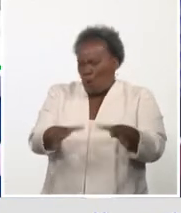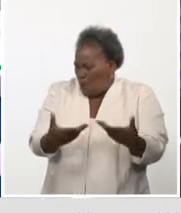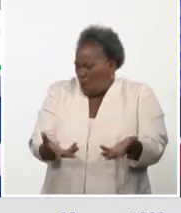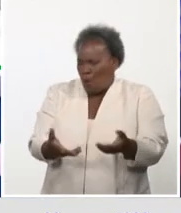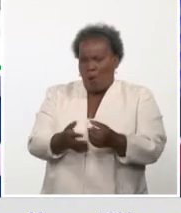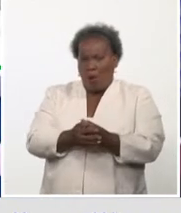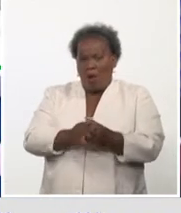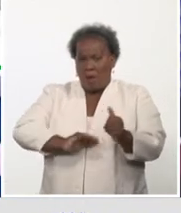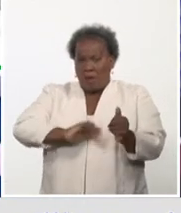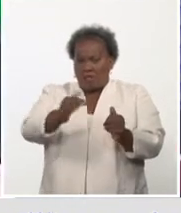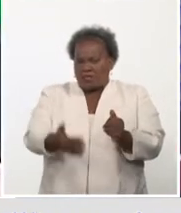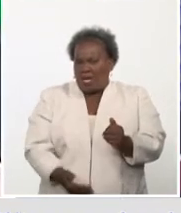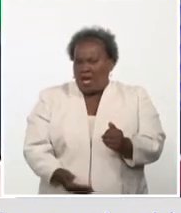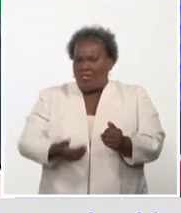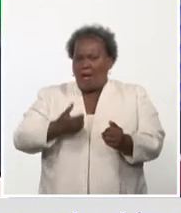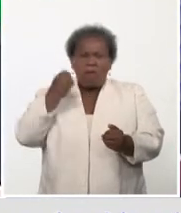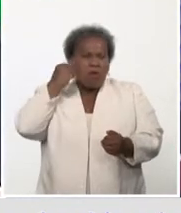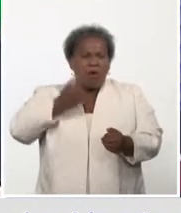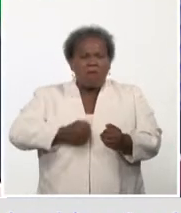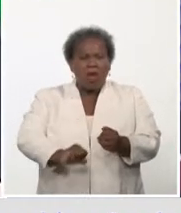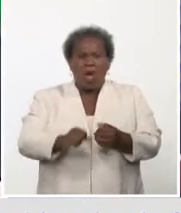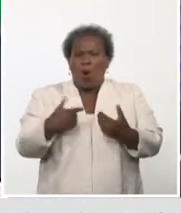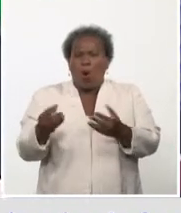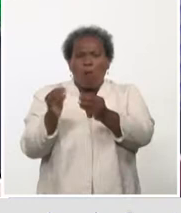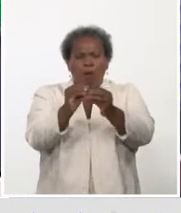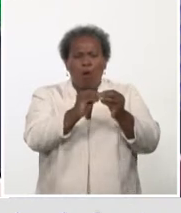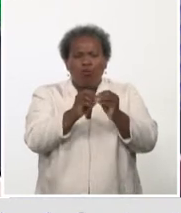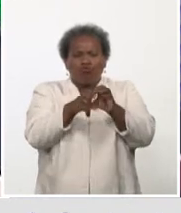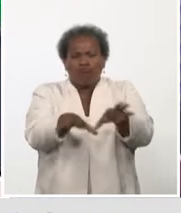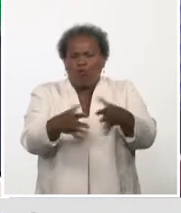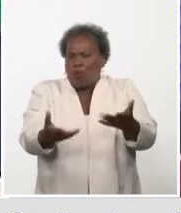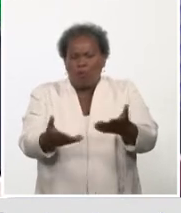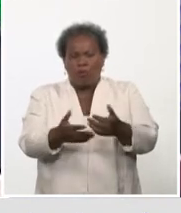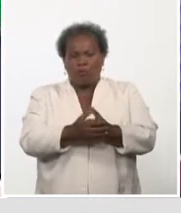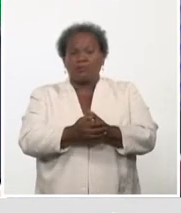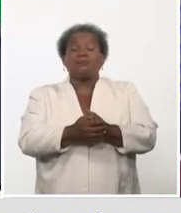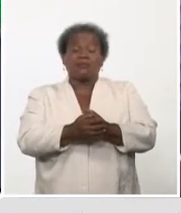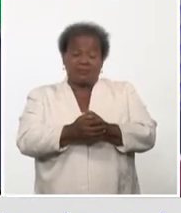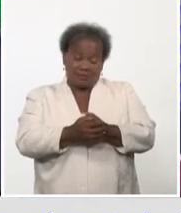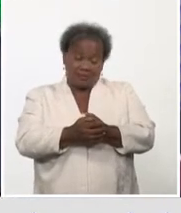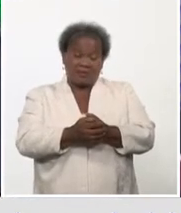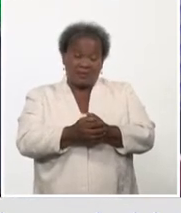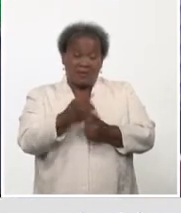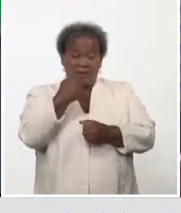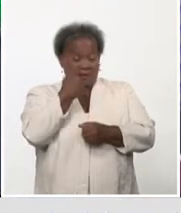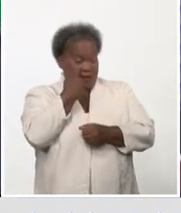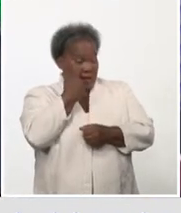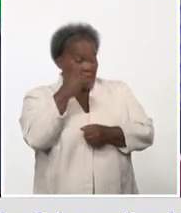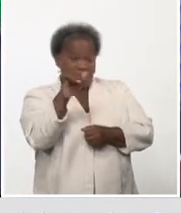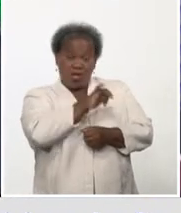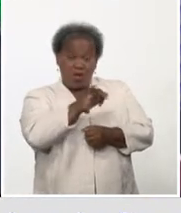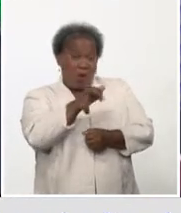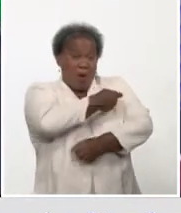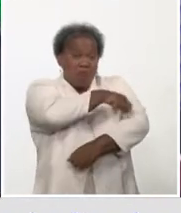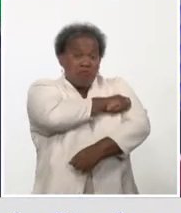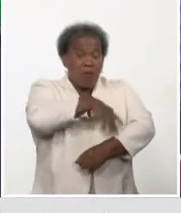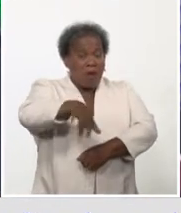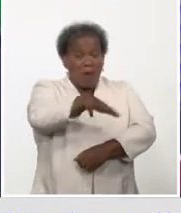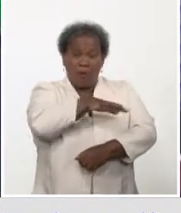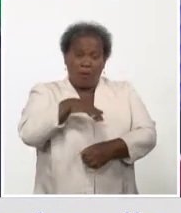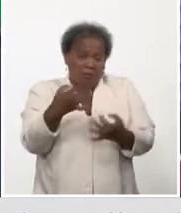una puérpera? Bueno, tenemos que decir que el contagio es igual que el que ocurre en población